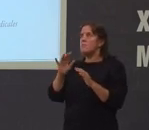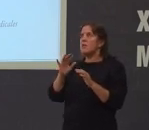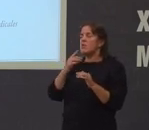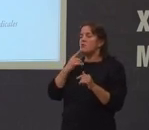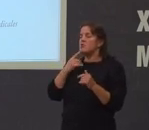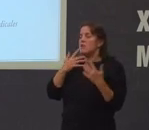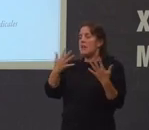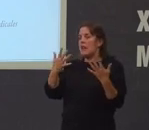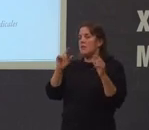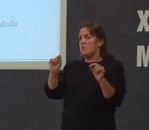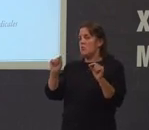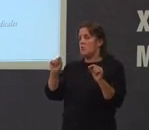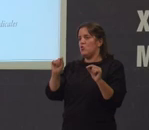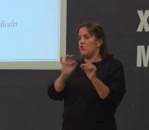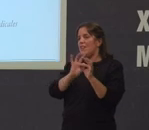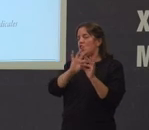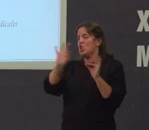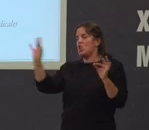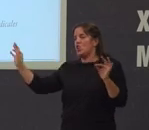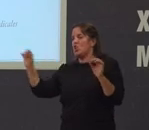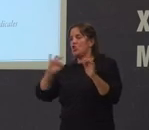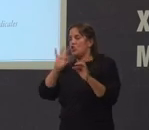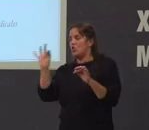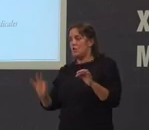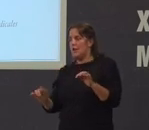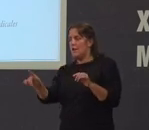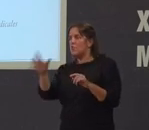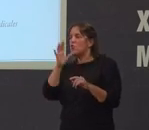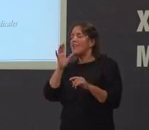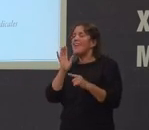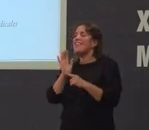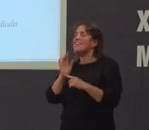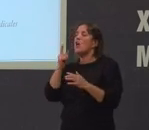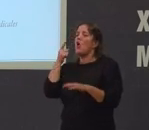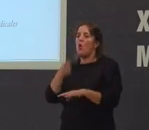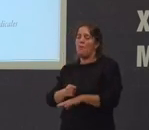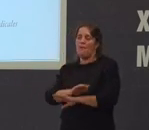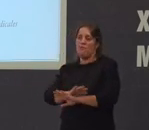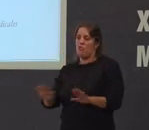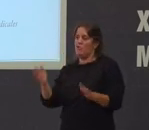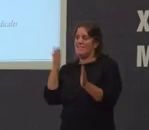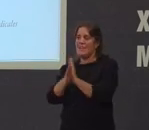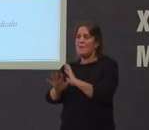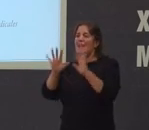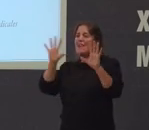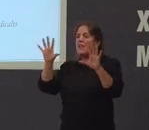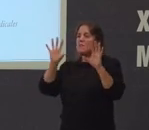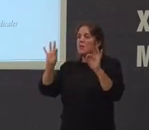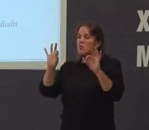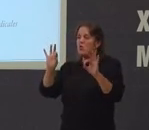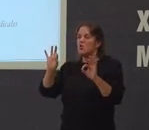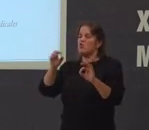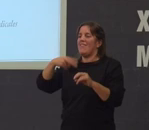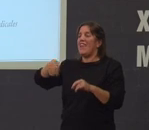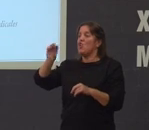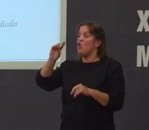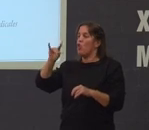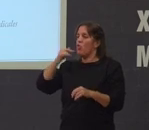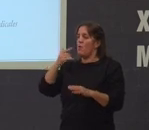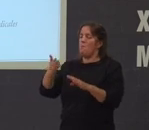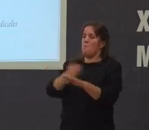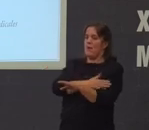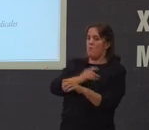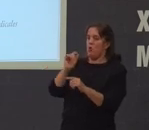un noticiario completo eso era o que se ponía no cine obligatoriamente dez minutos enteros de Nodo en pase